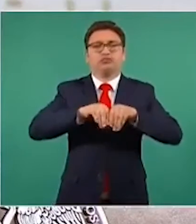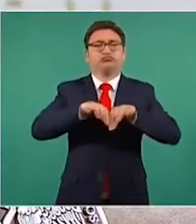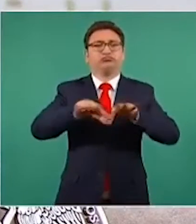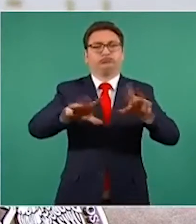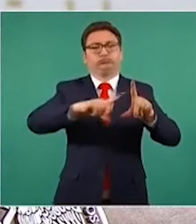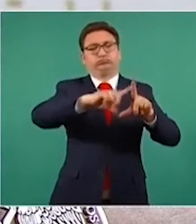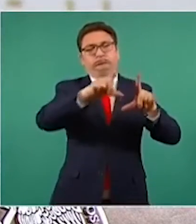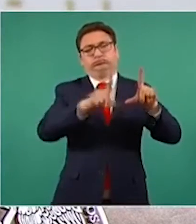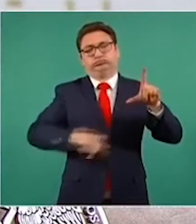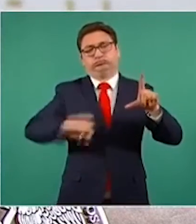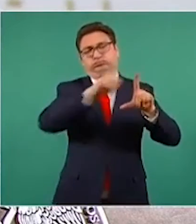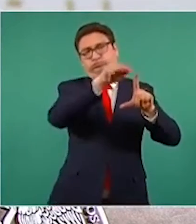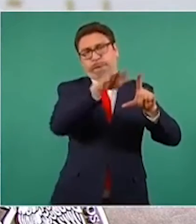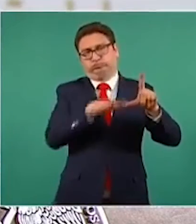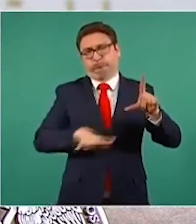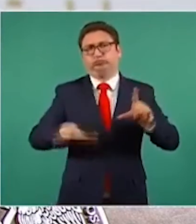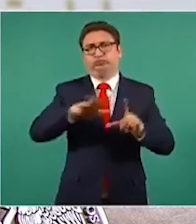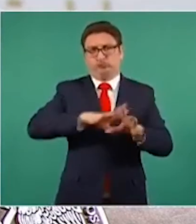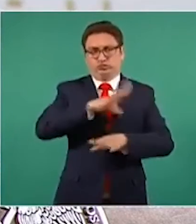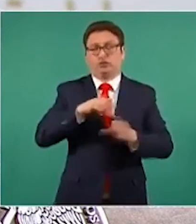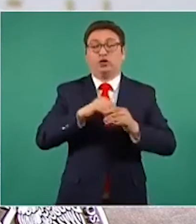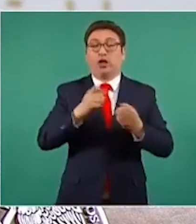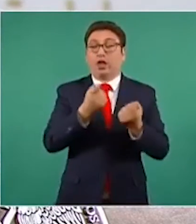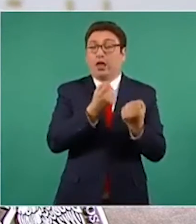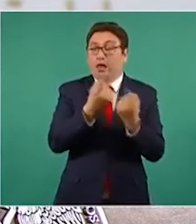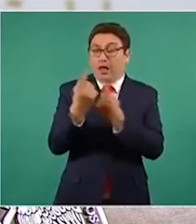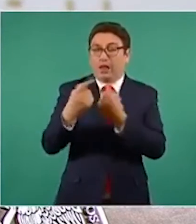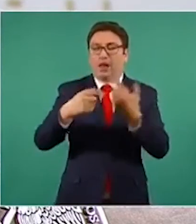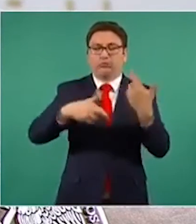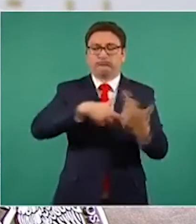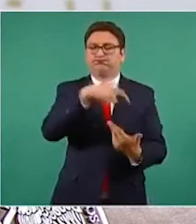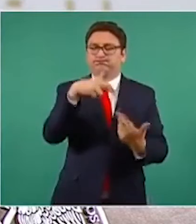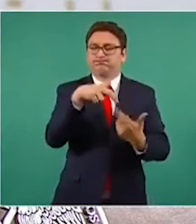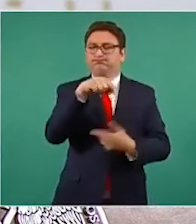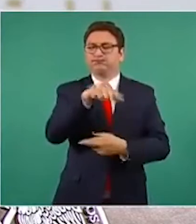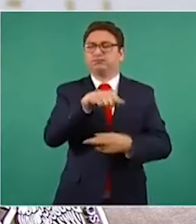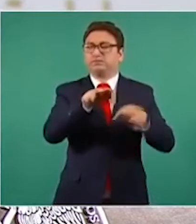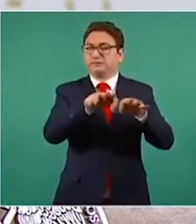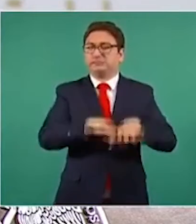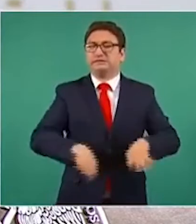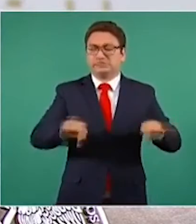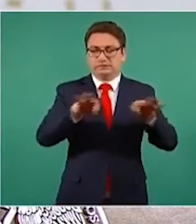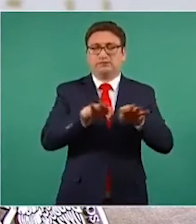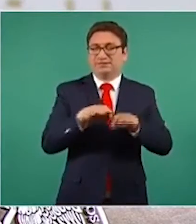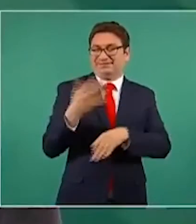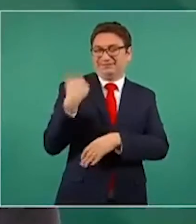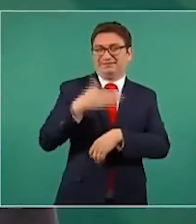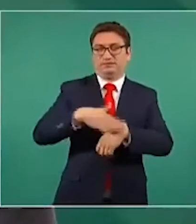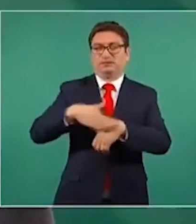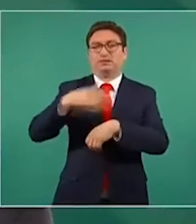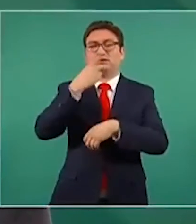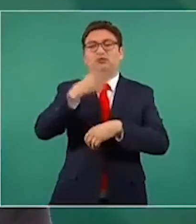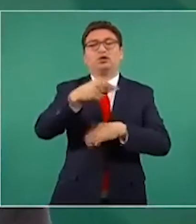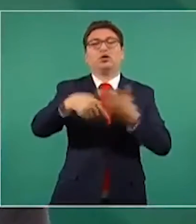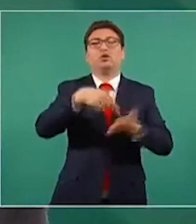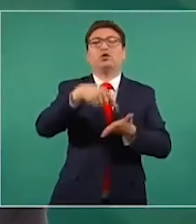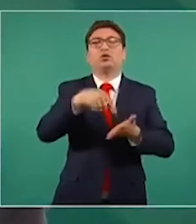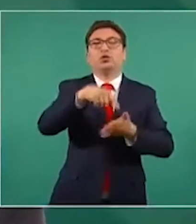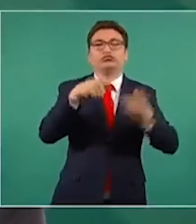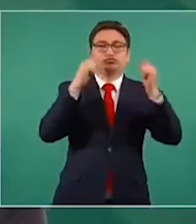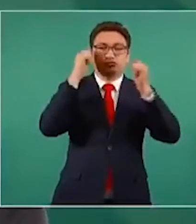por supuesto, y hemos priorizado en algunas regiones, como ya lo hemos comentado recientemente, las zonas turísticas,